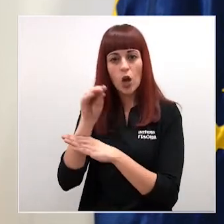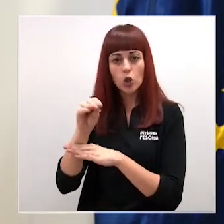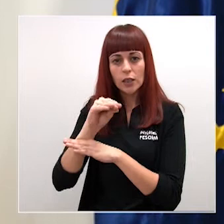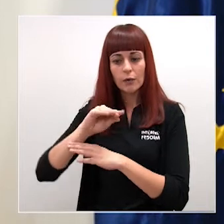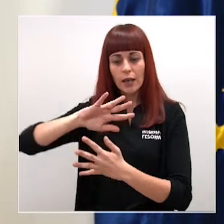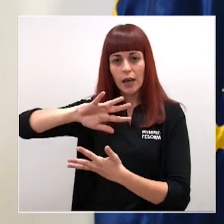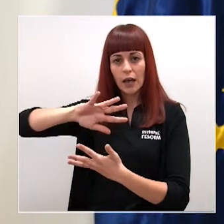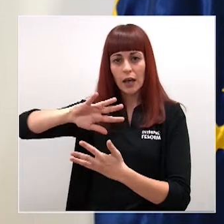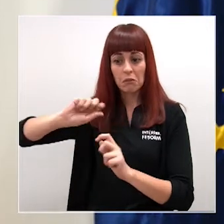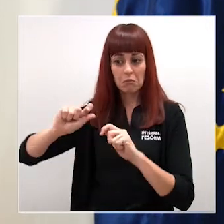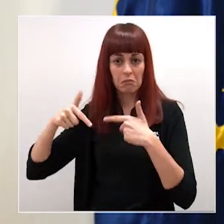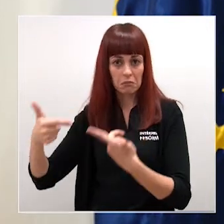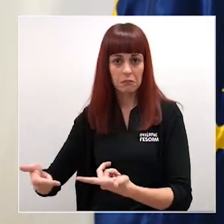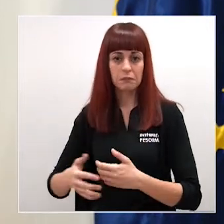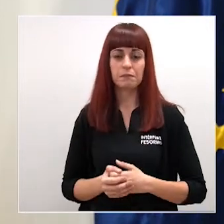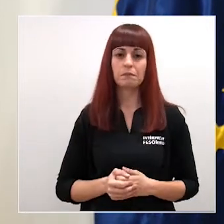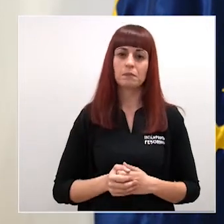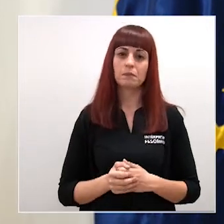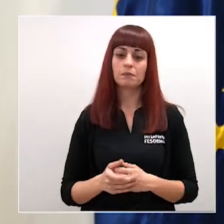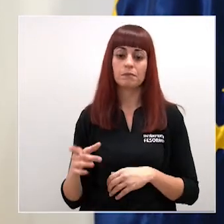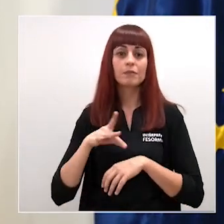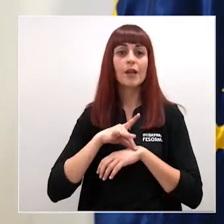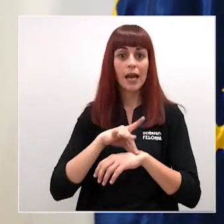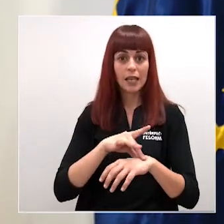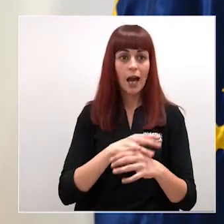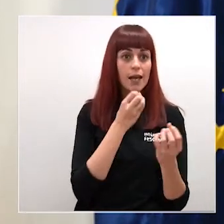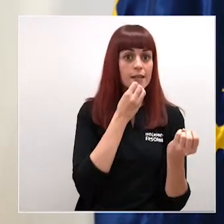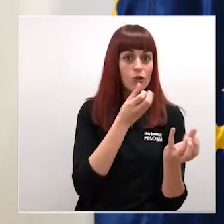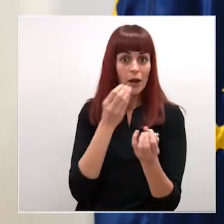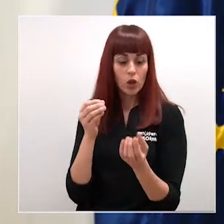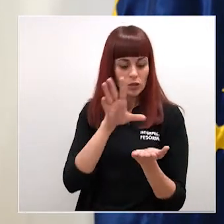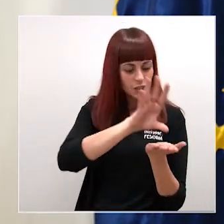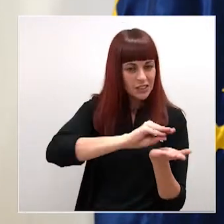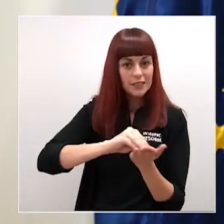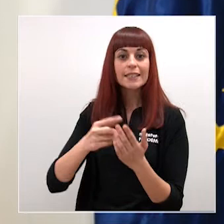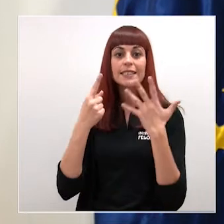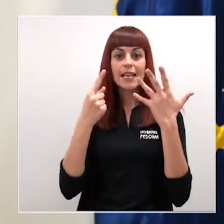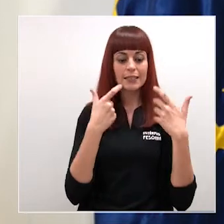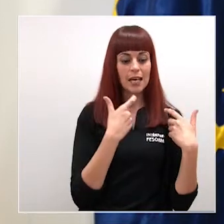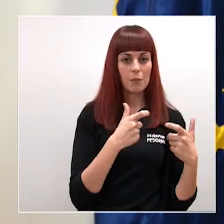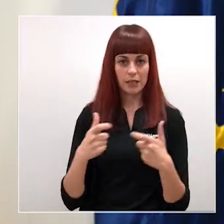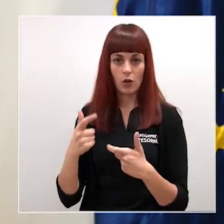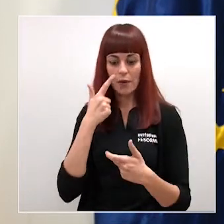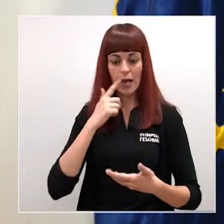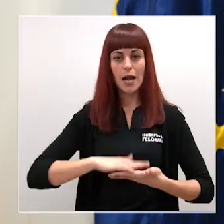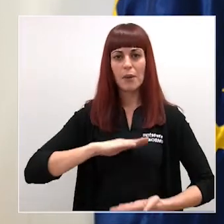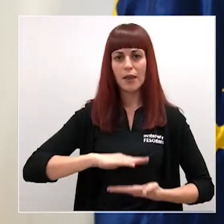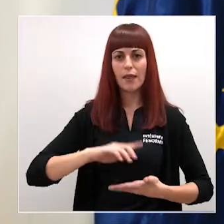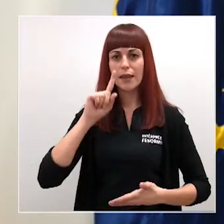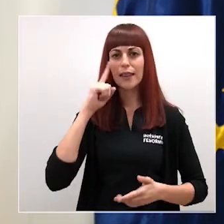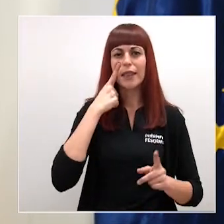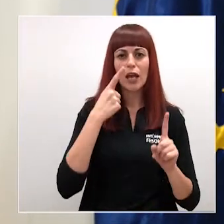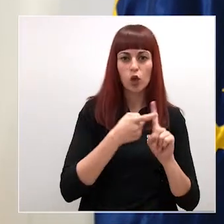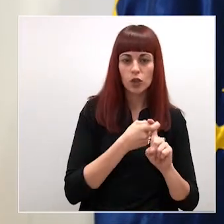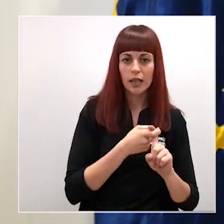la Alimentación La guía recoge toda esta información en seis apartados Las capacidades diagnósticas tanto en